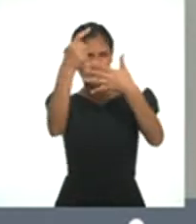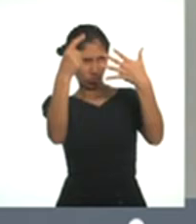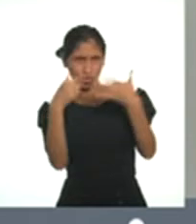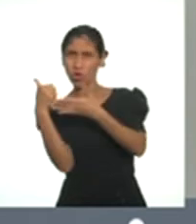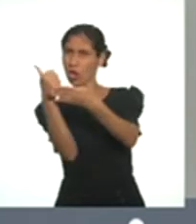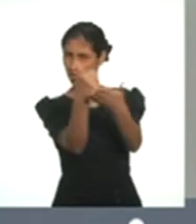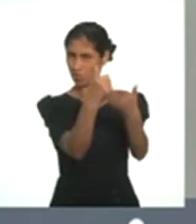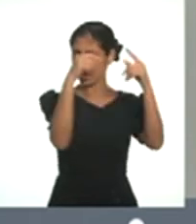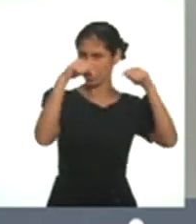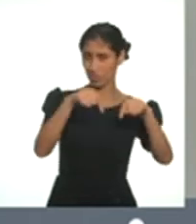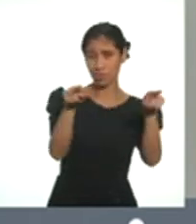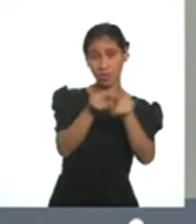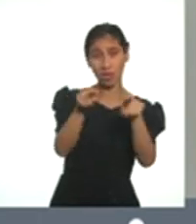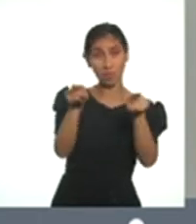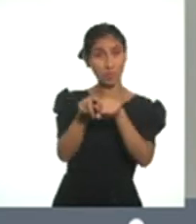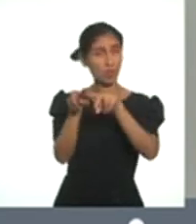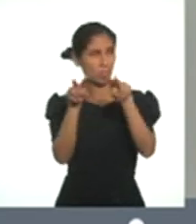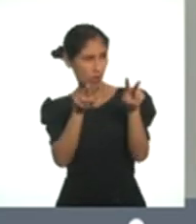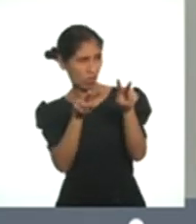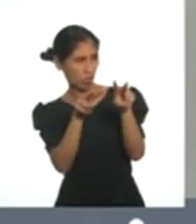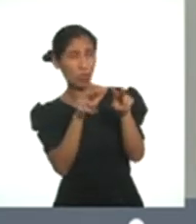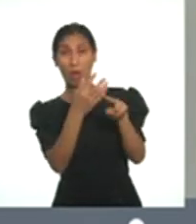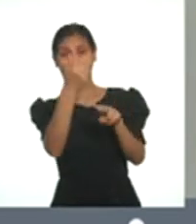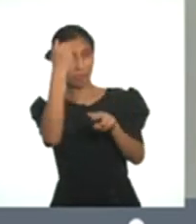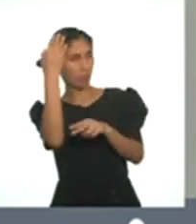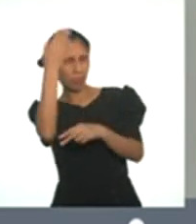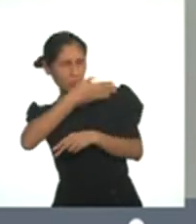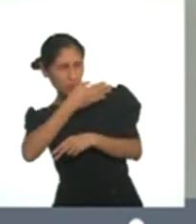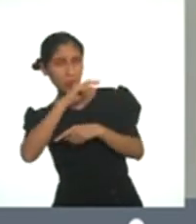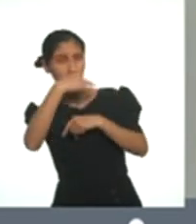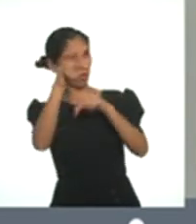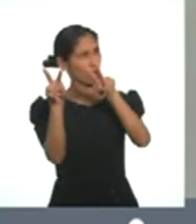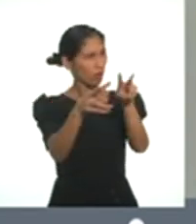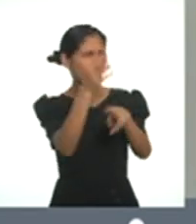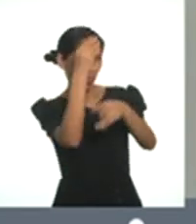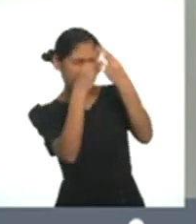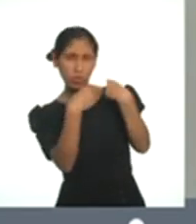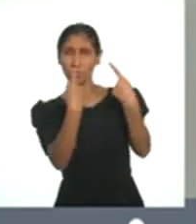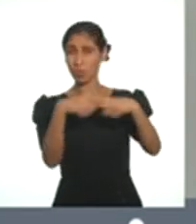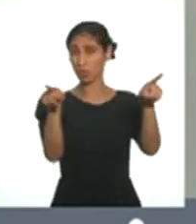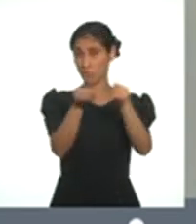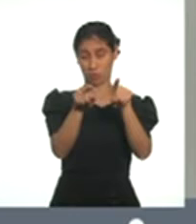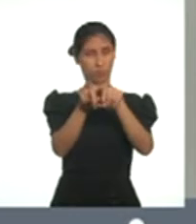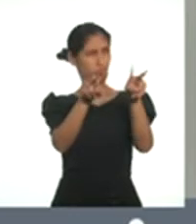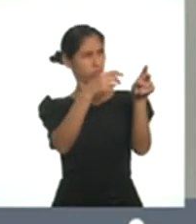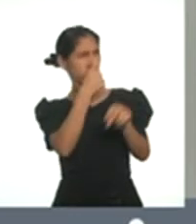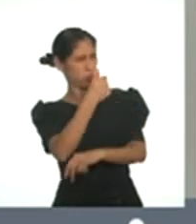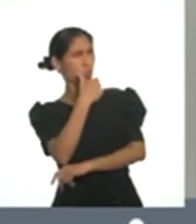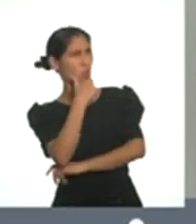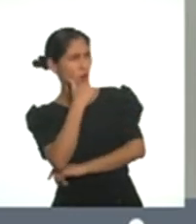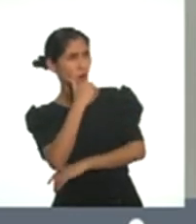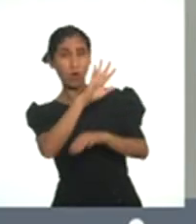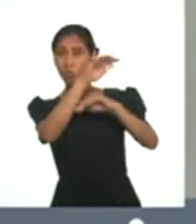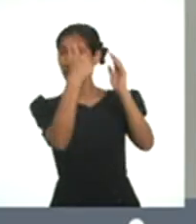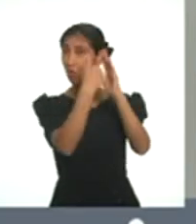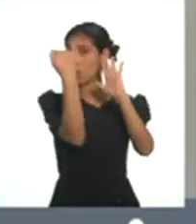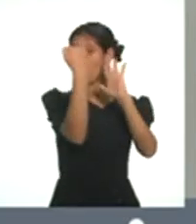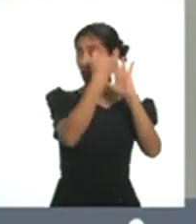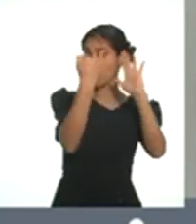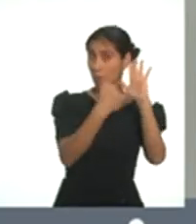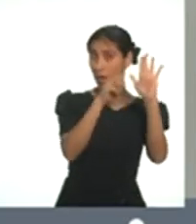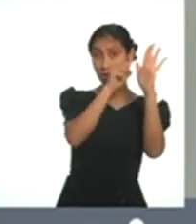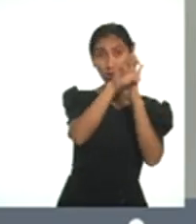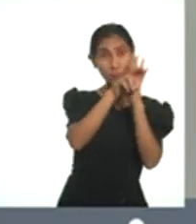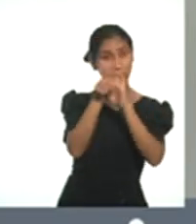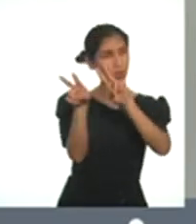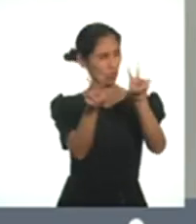solo fue muy interesante y me permitió obtener información que no conocía, sino también fue bastante llamativo. Todas las imágenes y videos